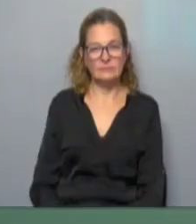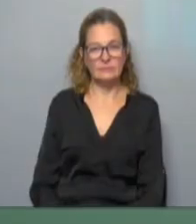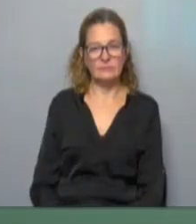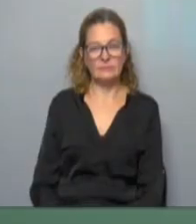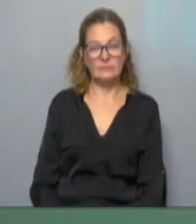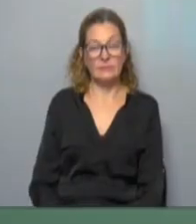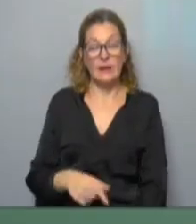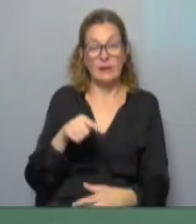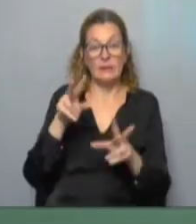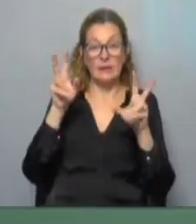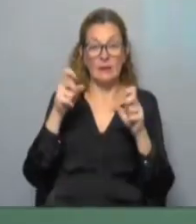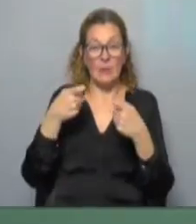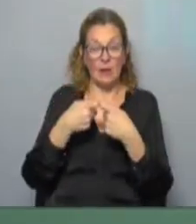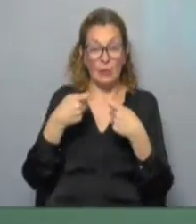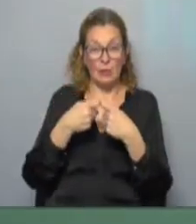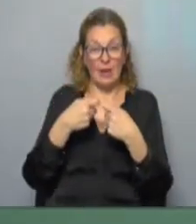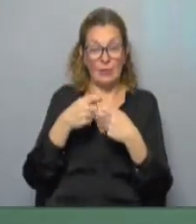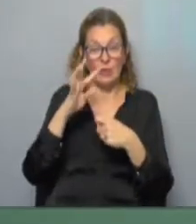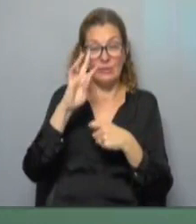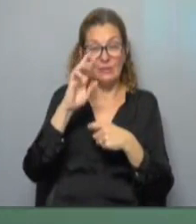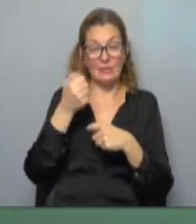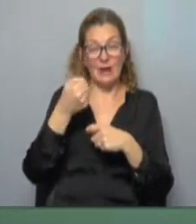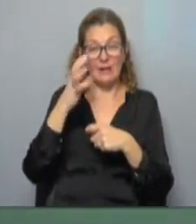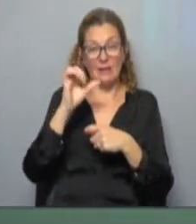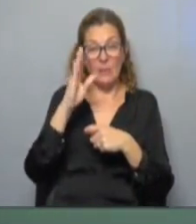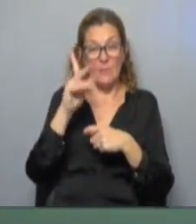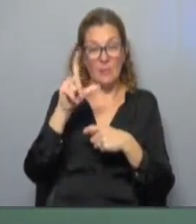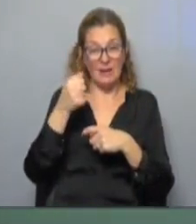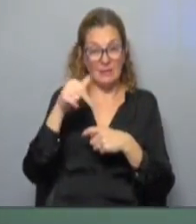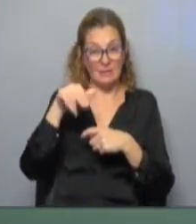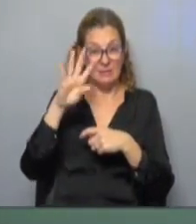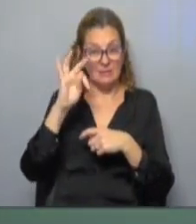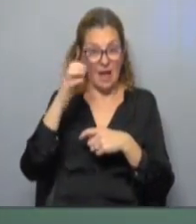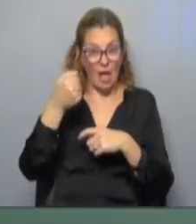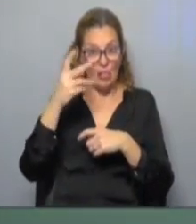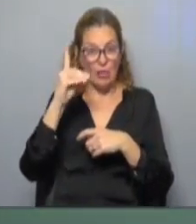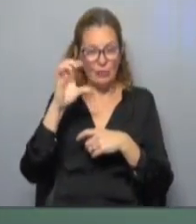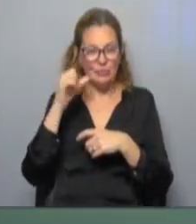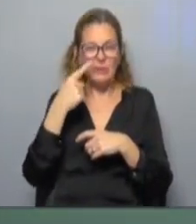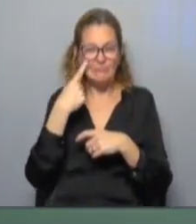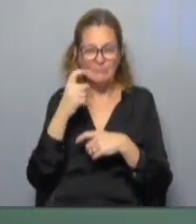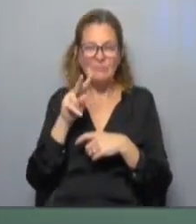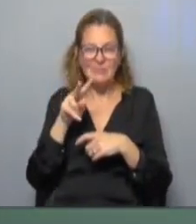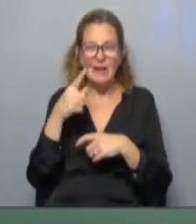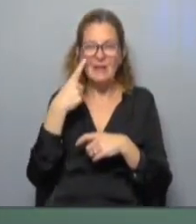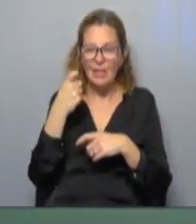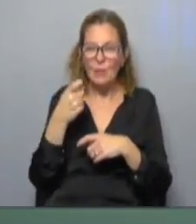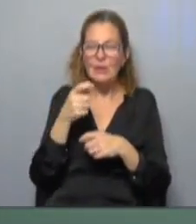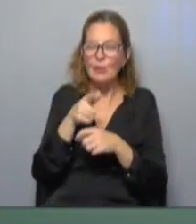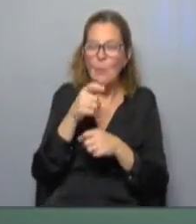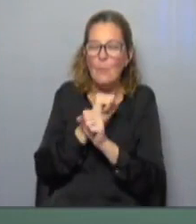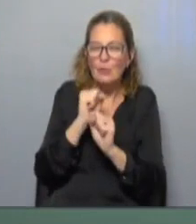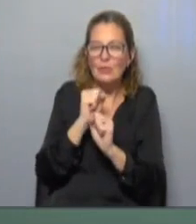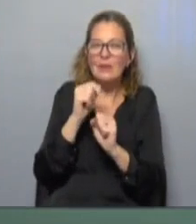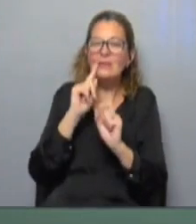y en este contexto la asociación de trasplantados del Uruguay llamó a visibilizar la donación de órganos fundamental para que esto sea posible y también